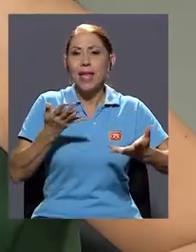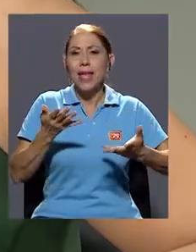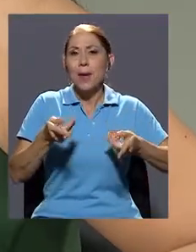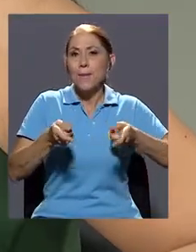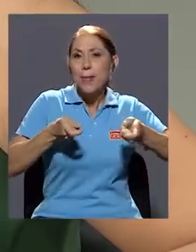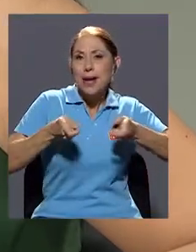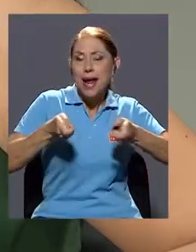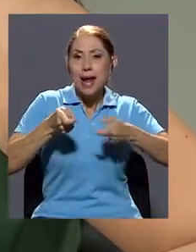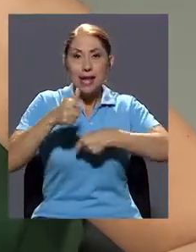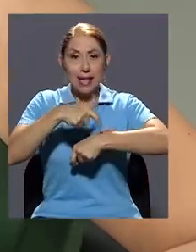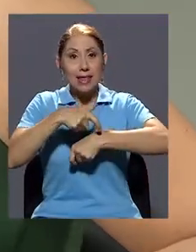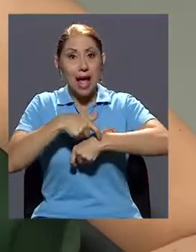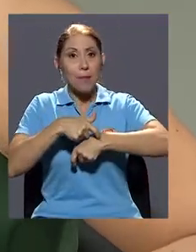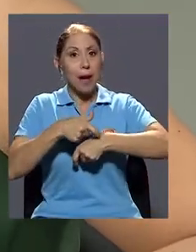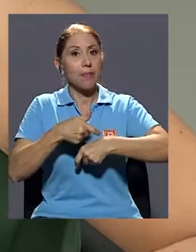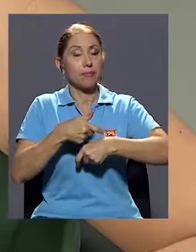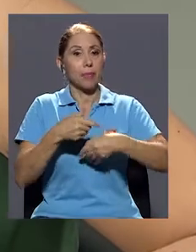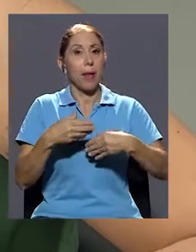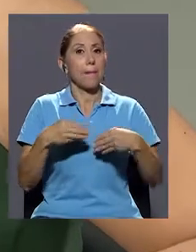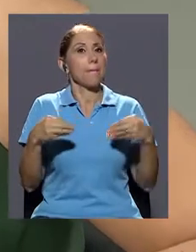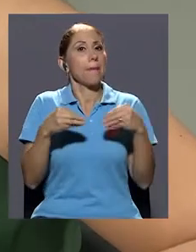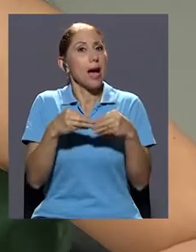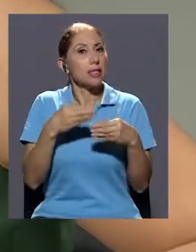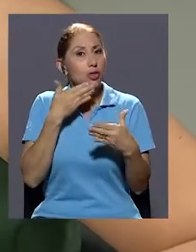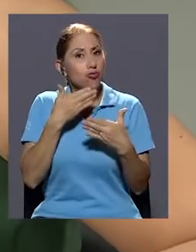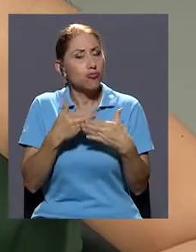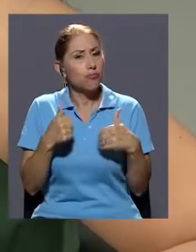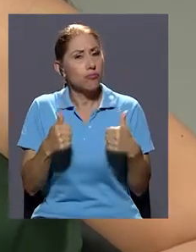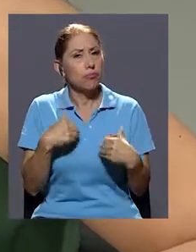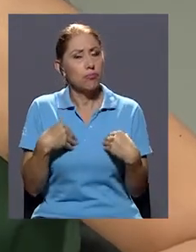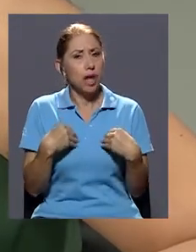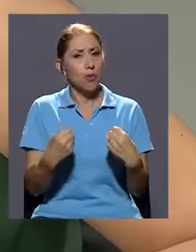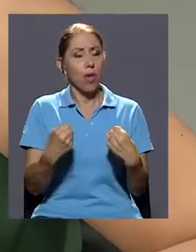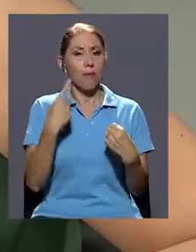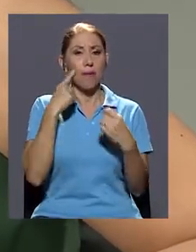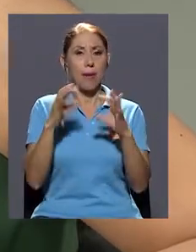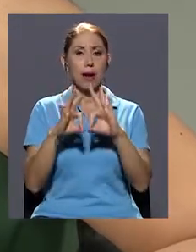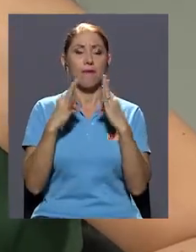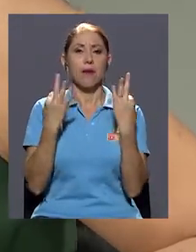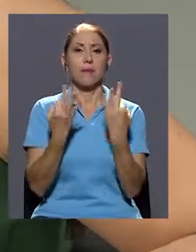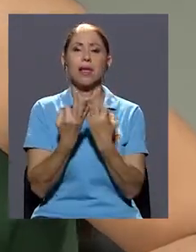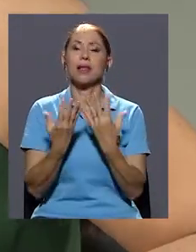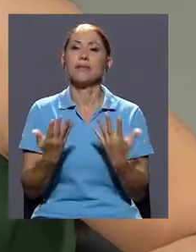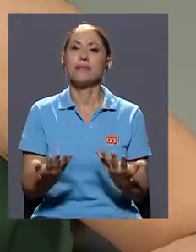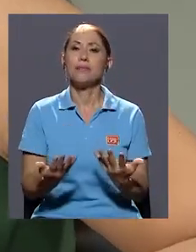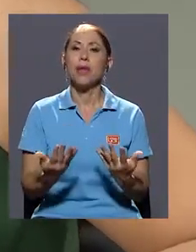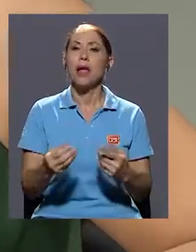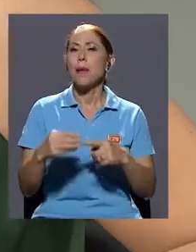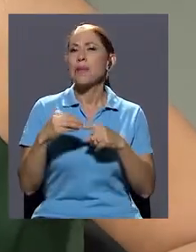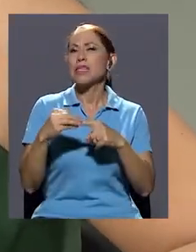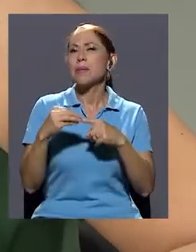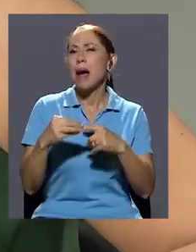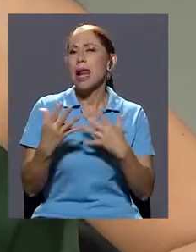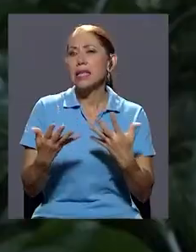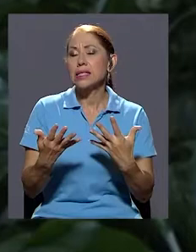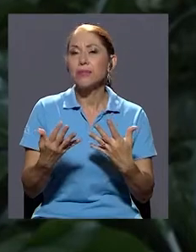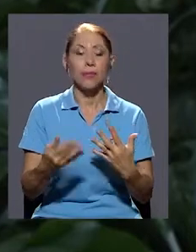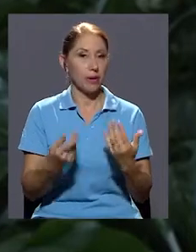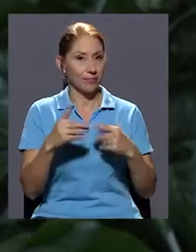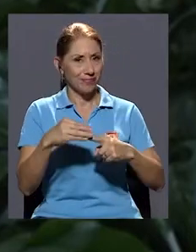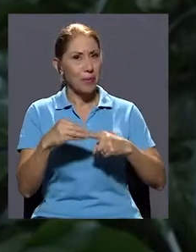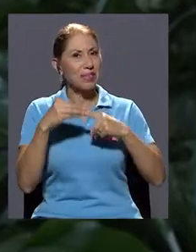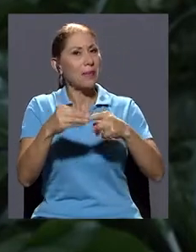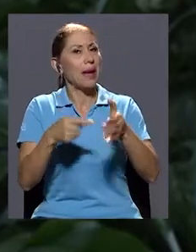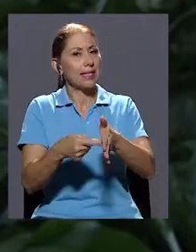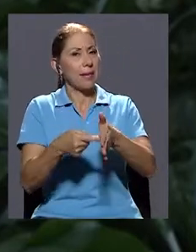etapa de una manera más saludable para todo el ámbito familiar, ¿cuáles son esas principales? Las principales